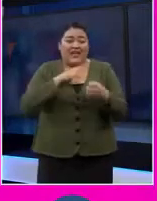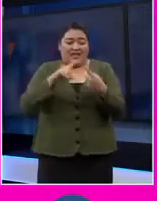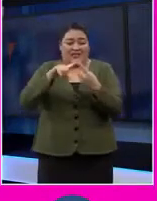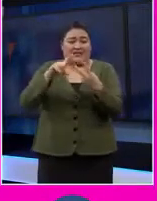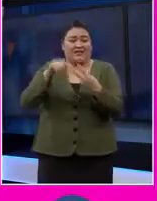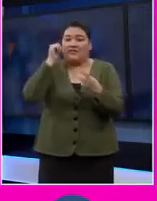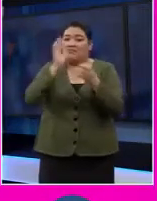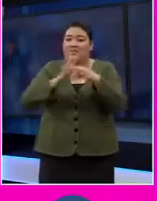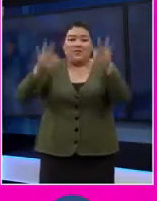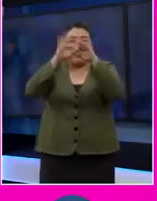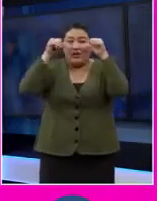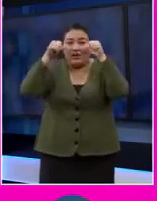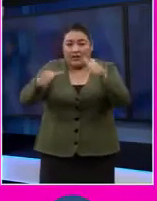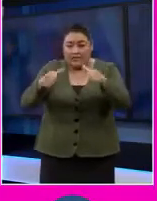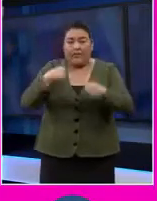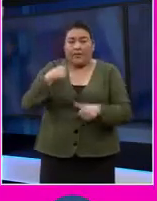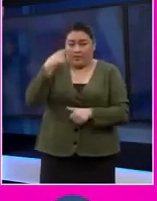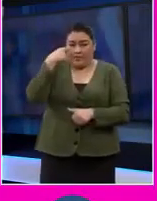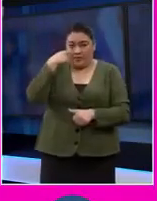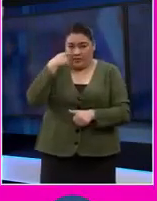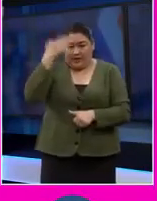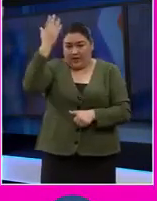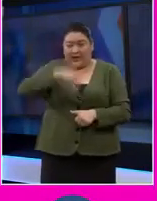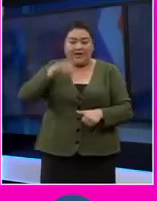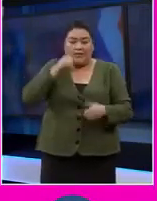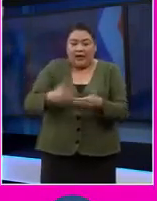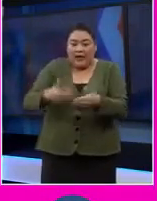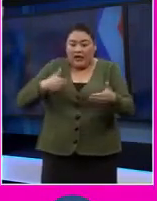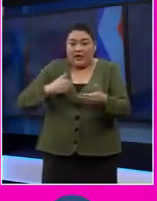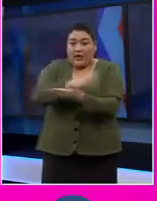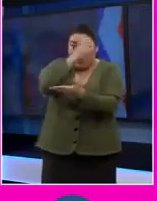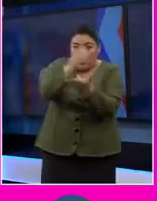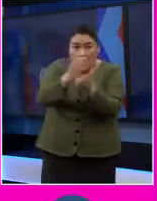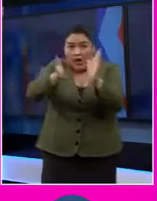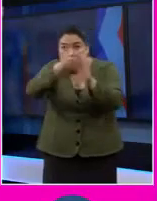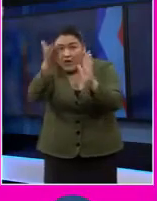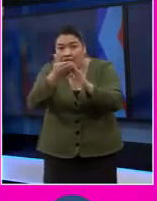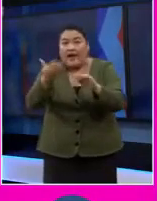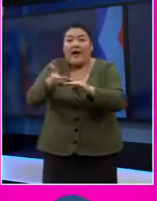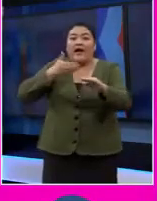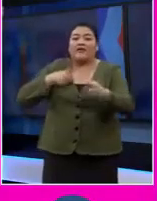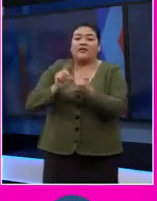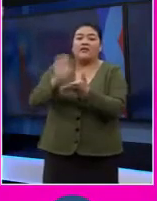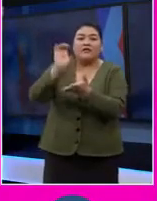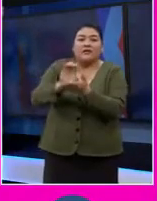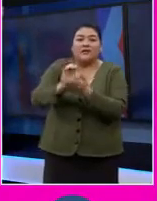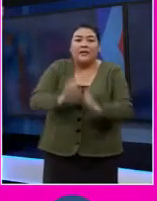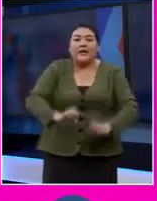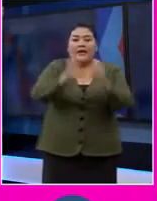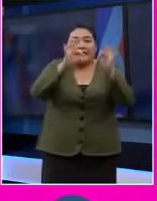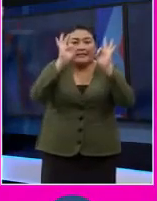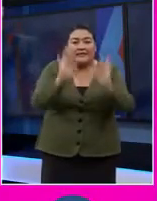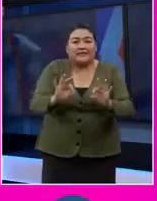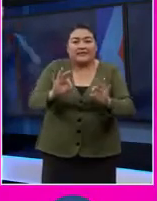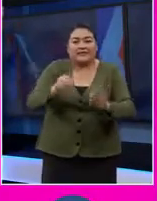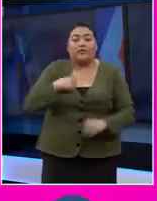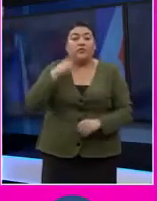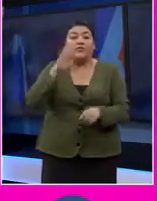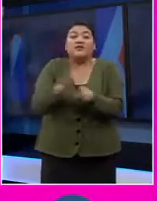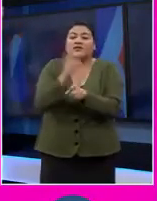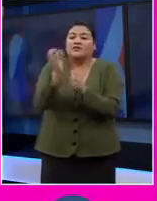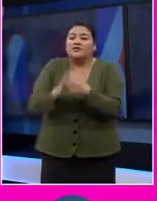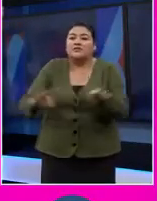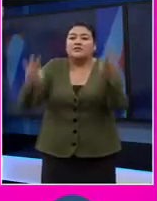los que tienen que considerarse. El primero es, en toda la planeación urbana se tiene que considerar el tema de la discapacidad porque eso es como el